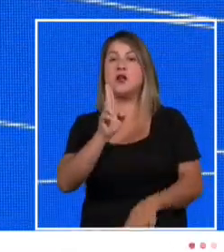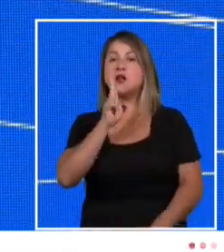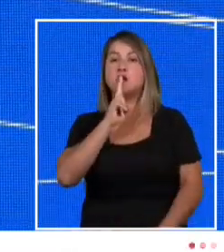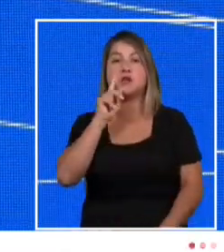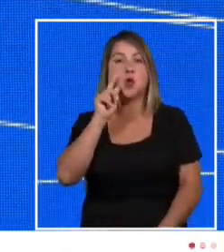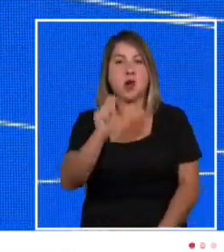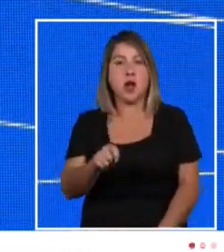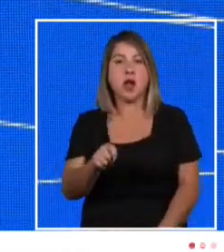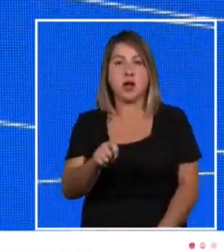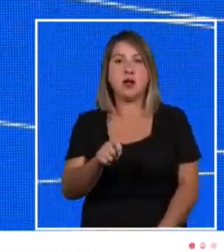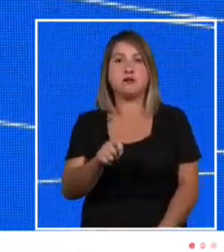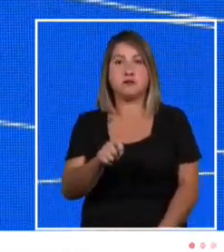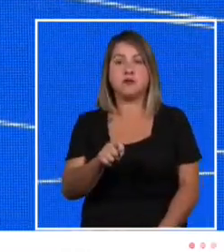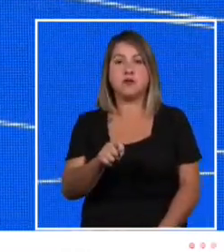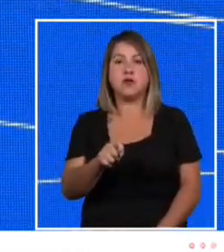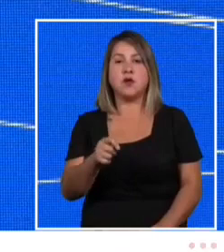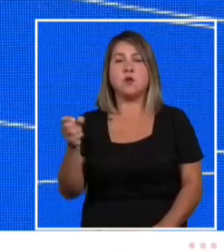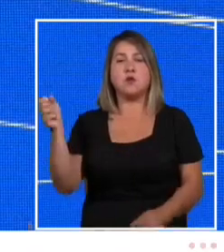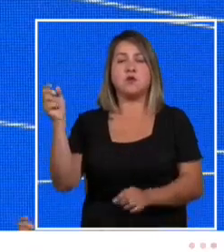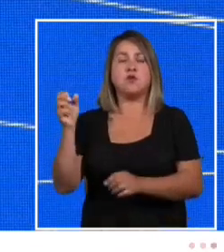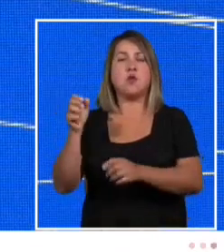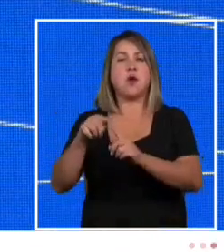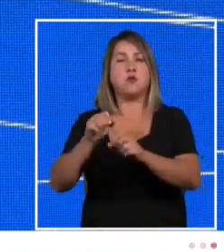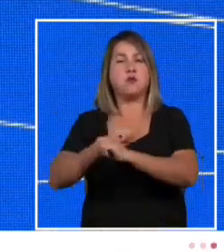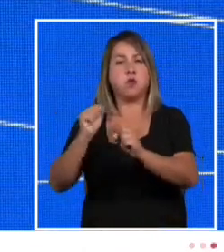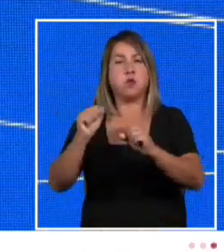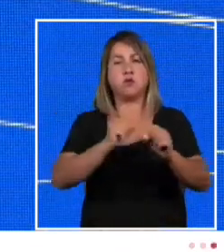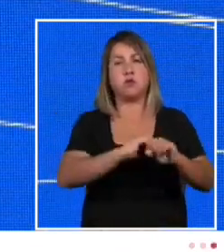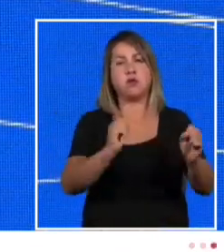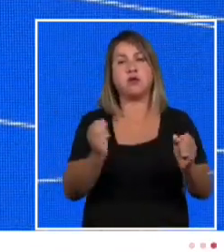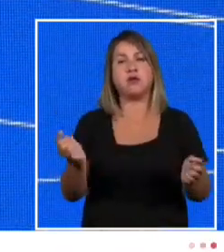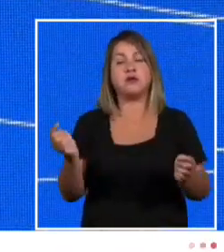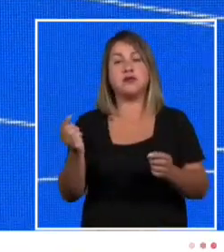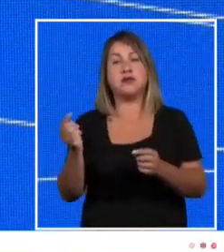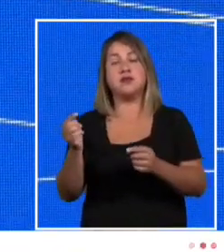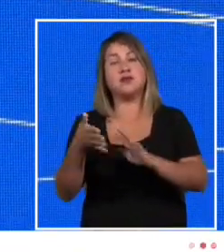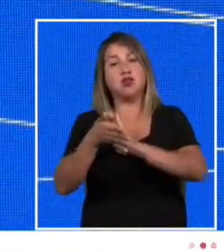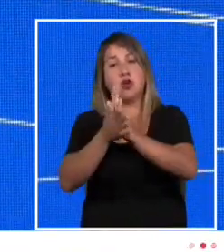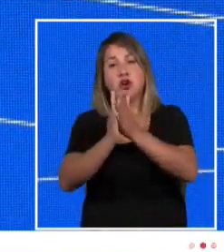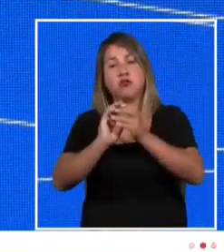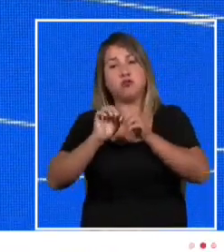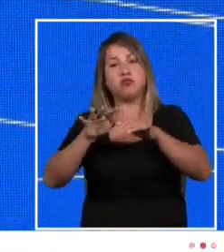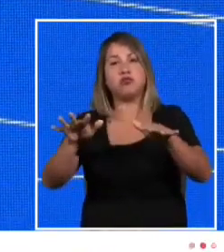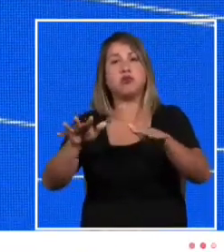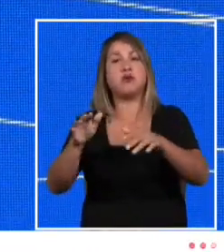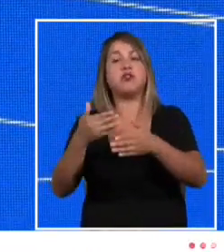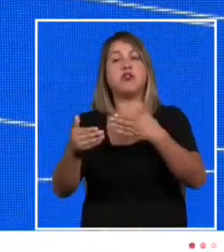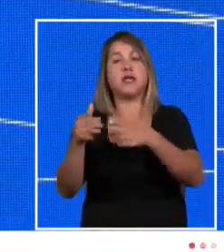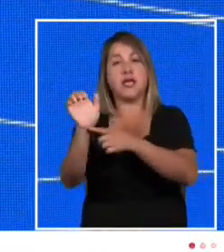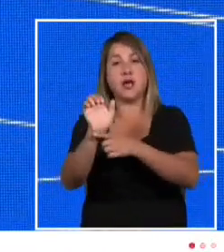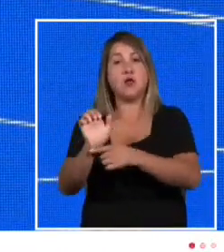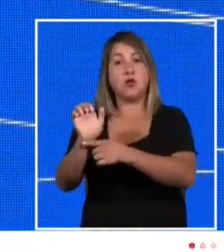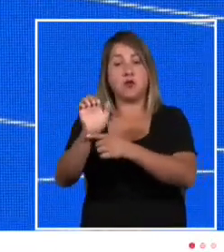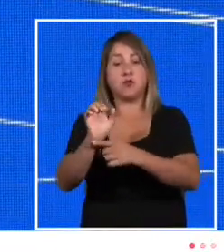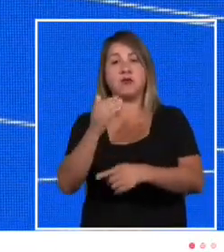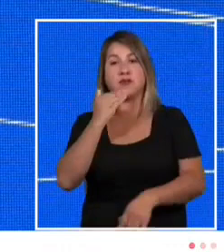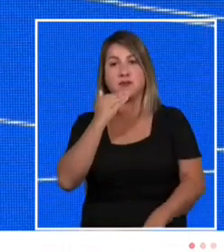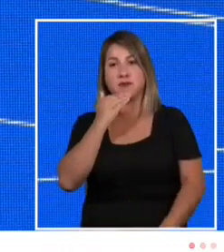y se temía su extensión al resto de Europa y del mundo. La inflación